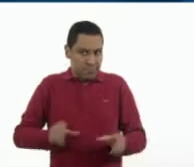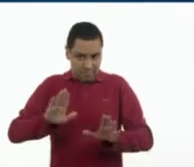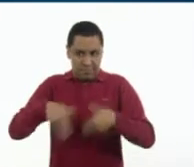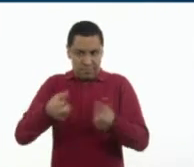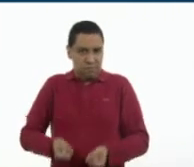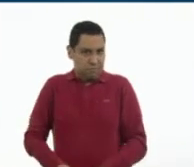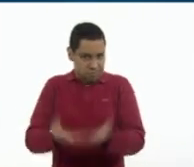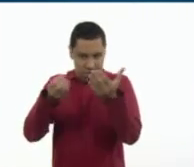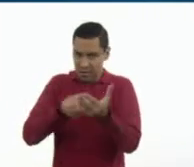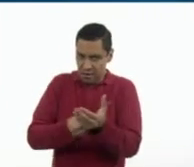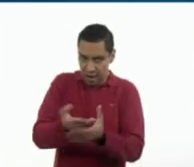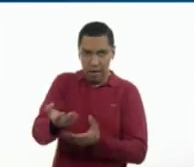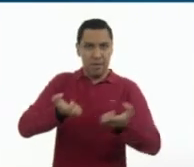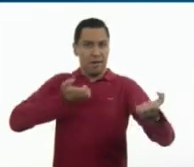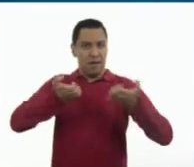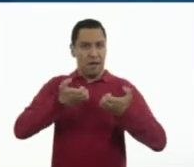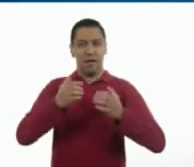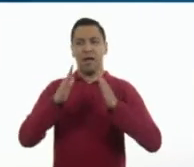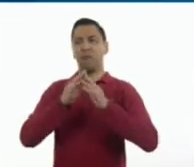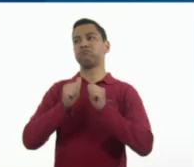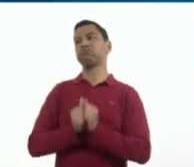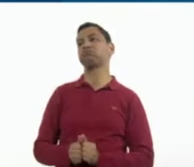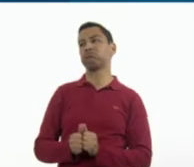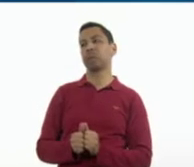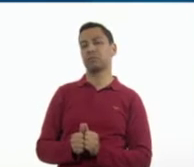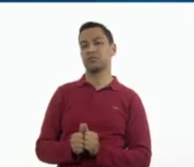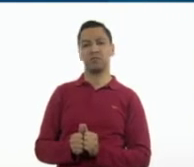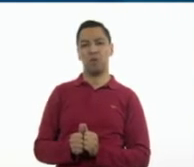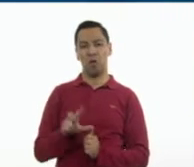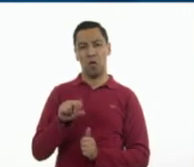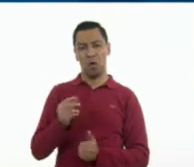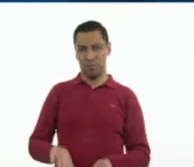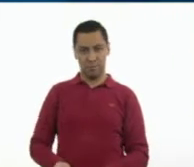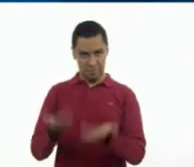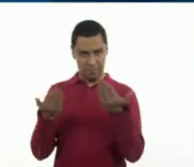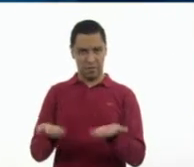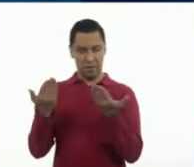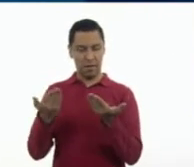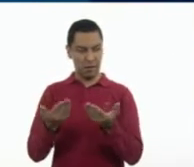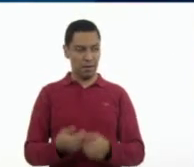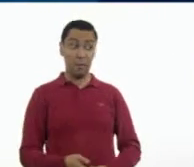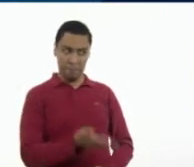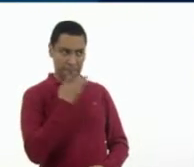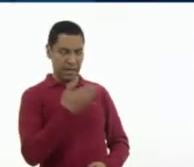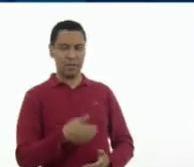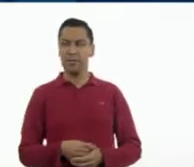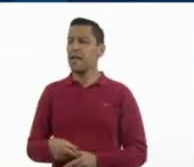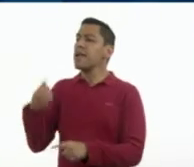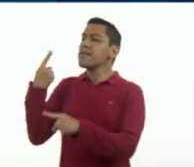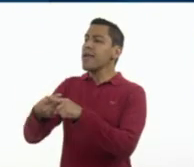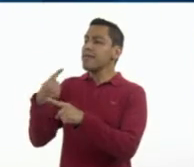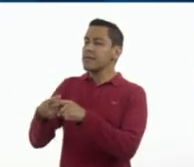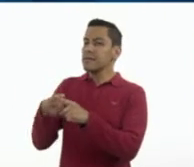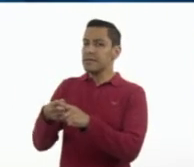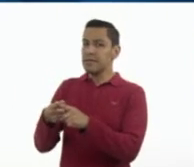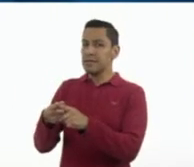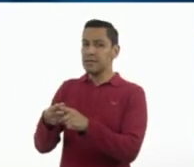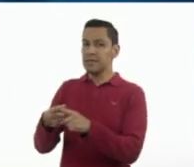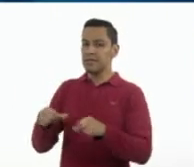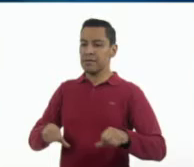ejerciten, no se queden estáticos. Muy bien, muy bien. ¿Quiénes aparecen y participan en esto?